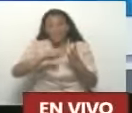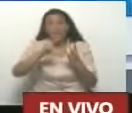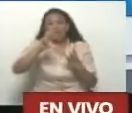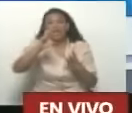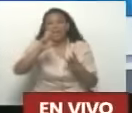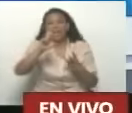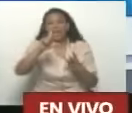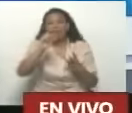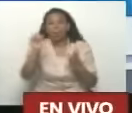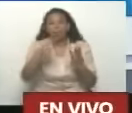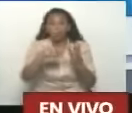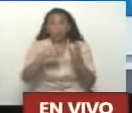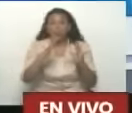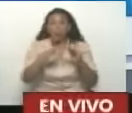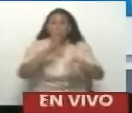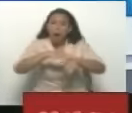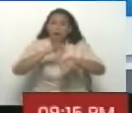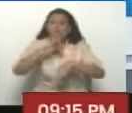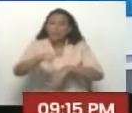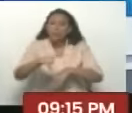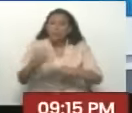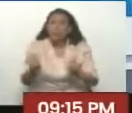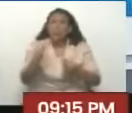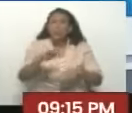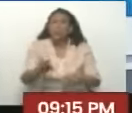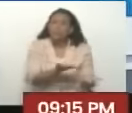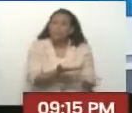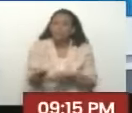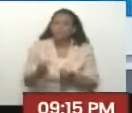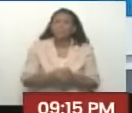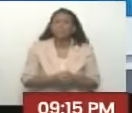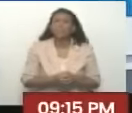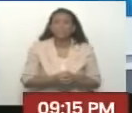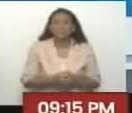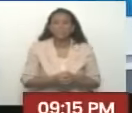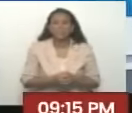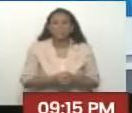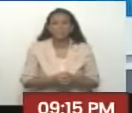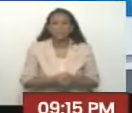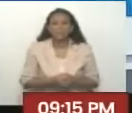y él fue el que me hizo la denuncia. Leonel, ¿cómo estás tú? Bienvenido. Bueno,